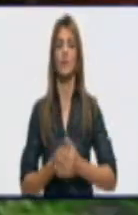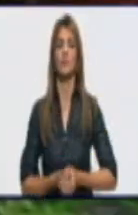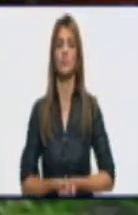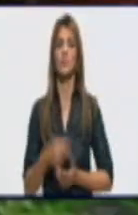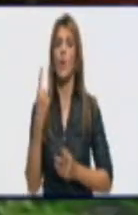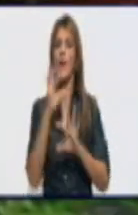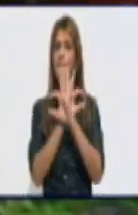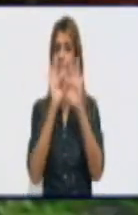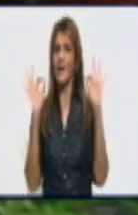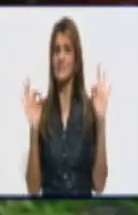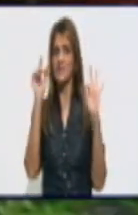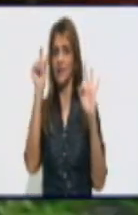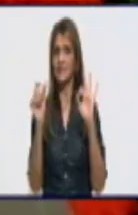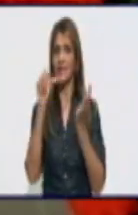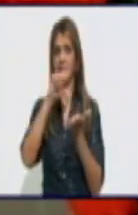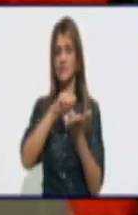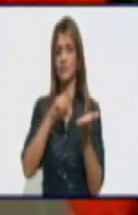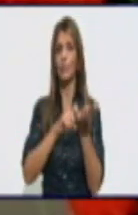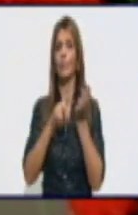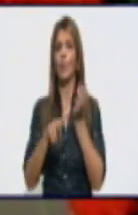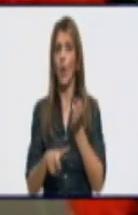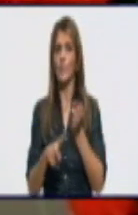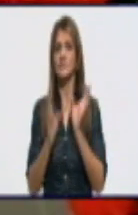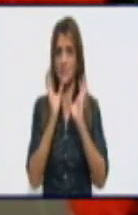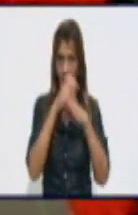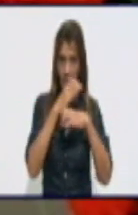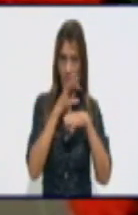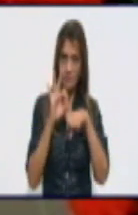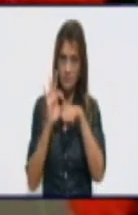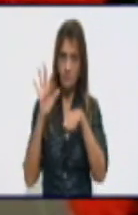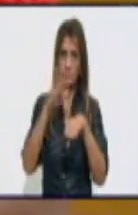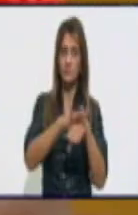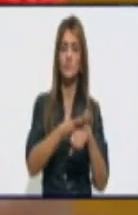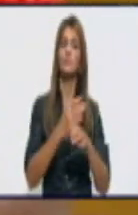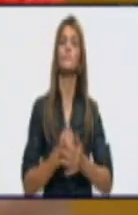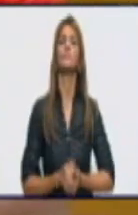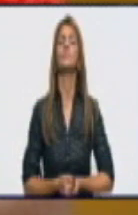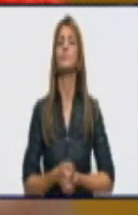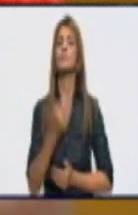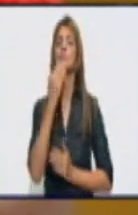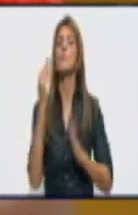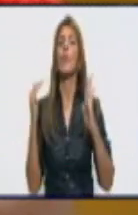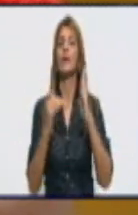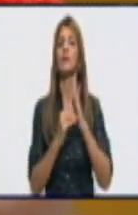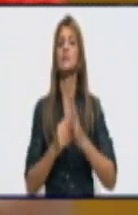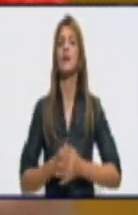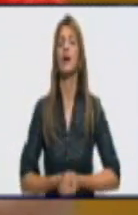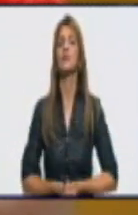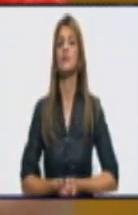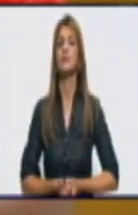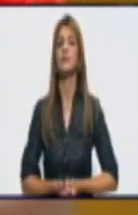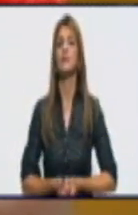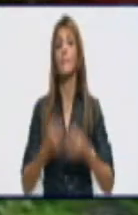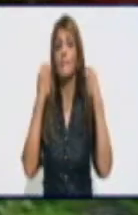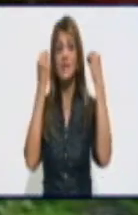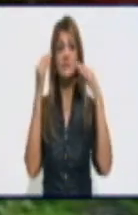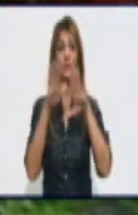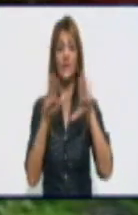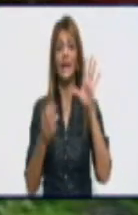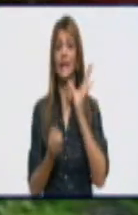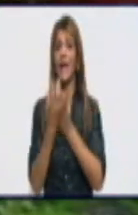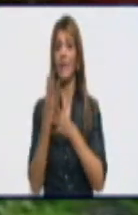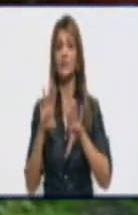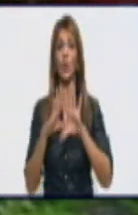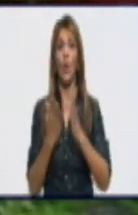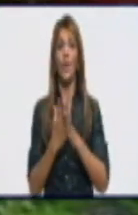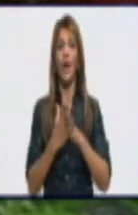de Higiene y Epidemiología. Buenas tardes, Maricel. Muchas gracias. Buenas tardes para ti y para todo el colectivo. Creo que están creadas todas las condiciones para que